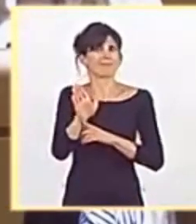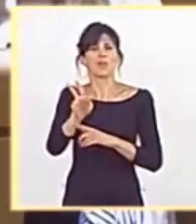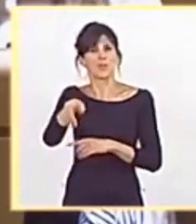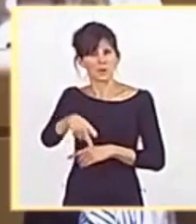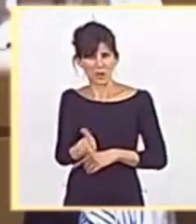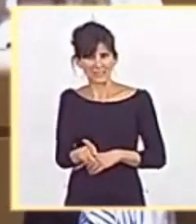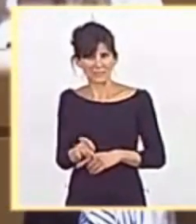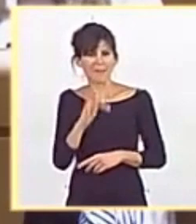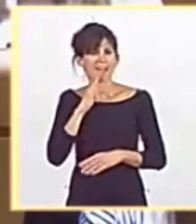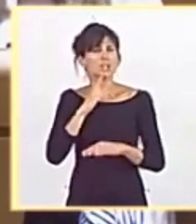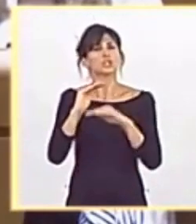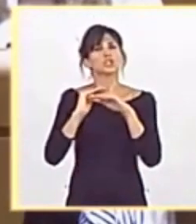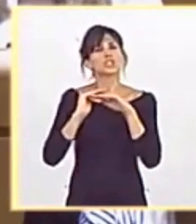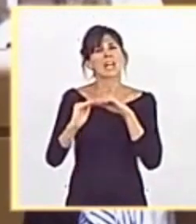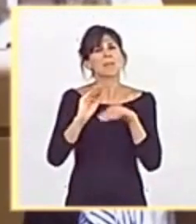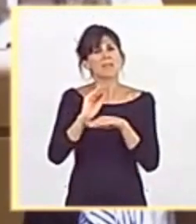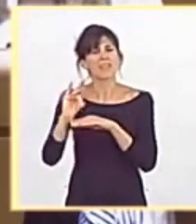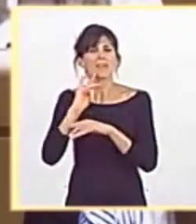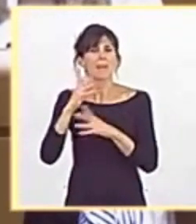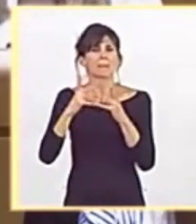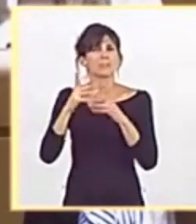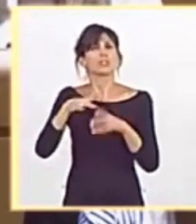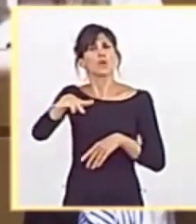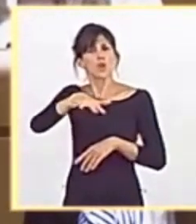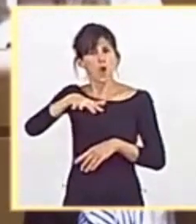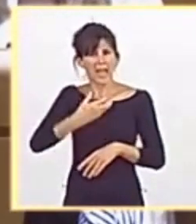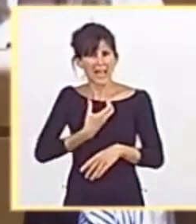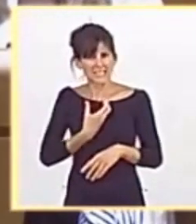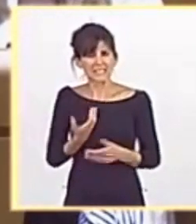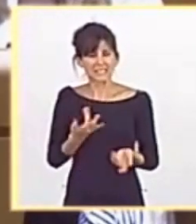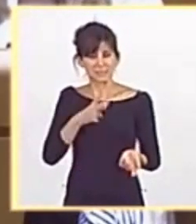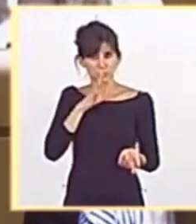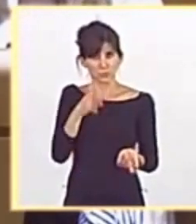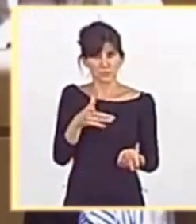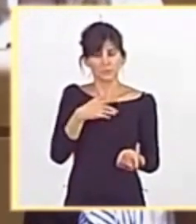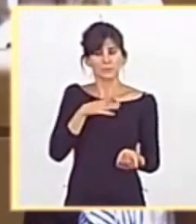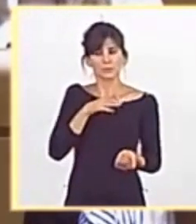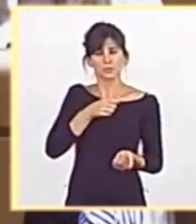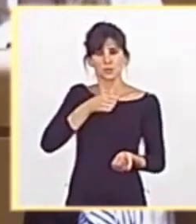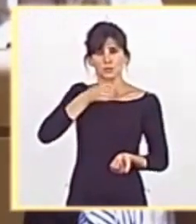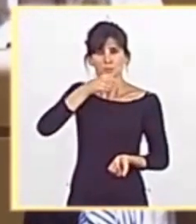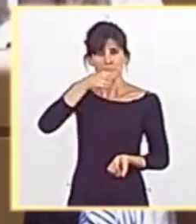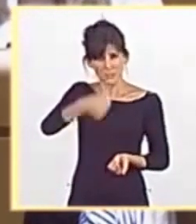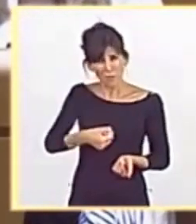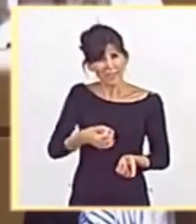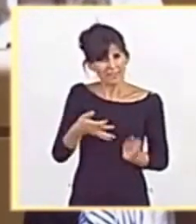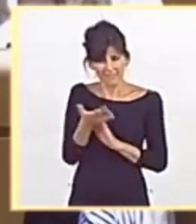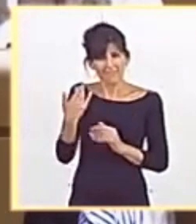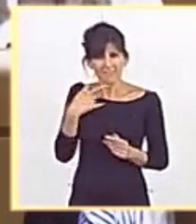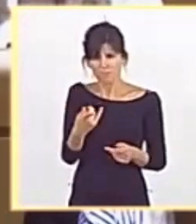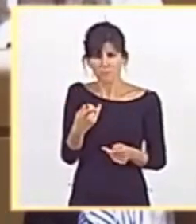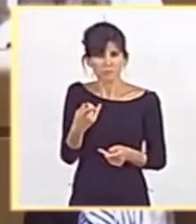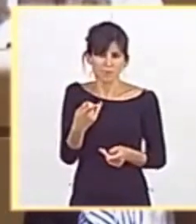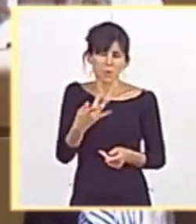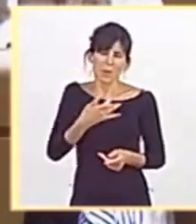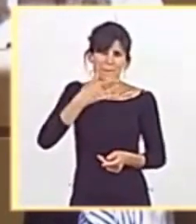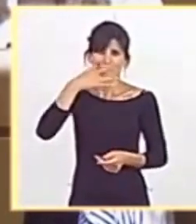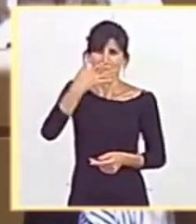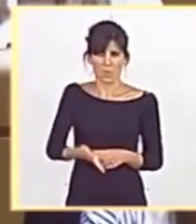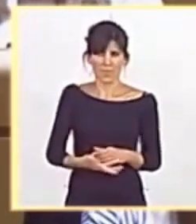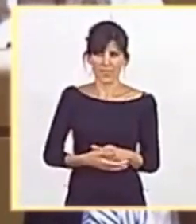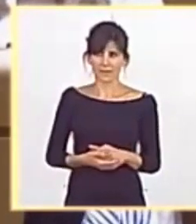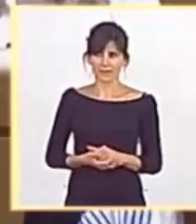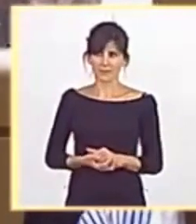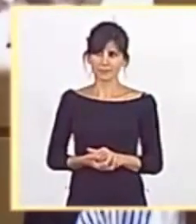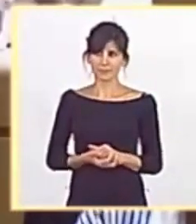para la sostenibilidad de las administraciones locales por parte del Partido Socialista. Esto es una vergüenza.